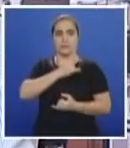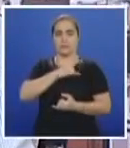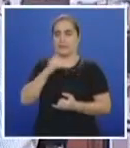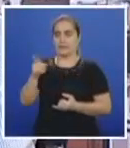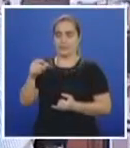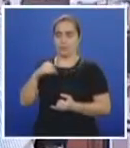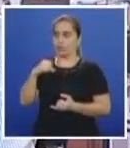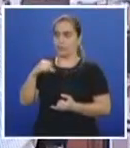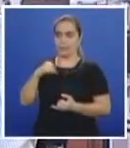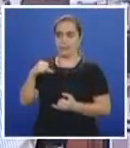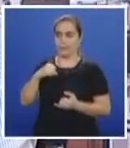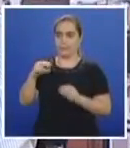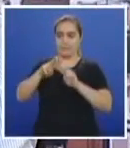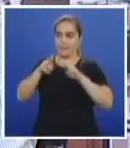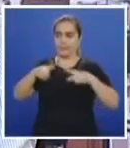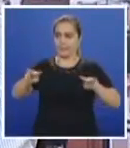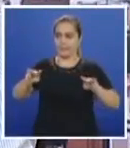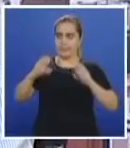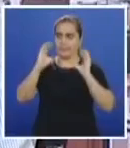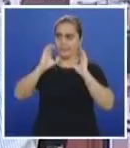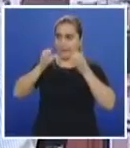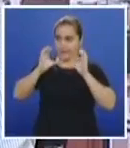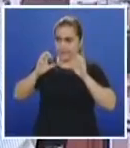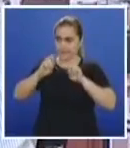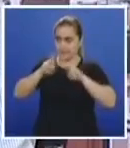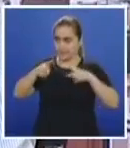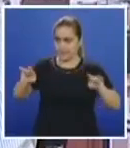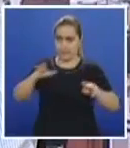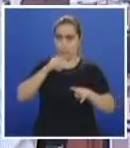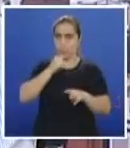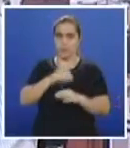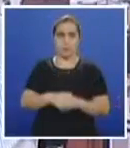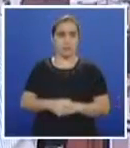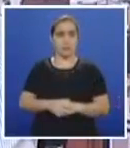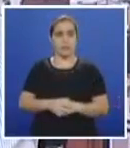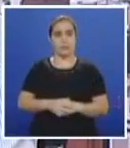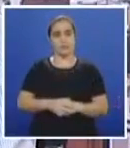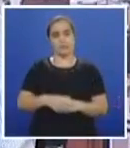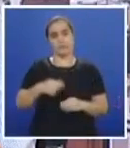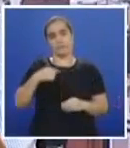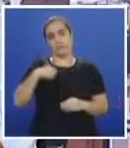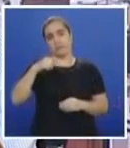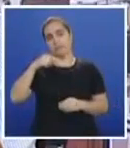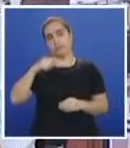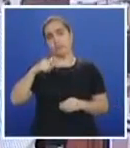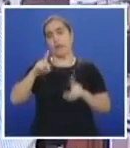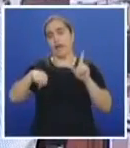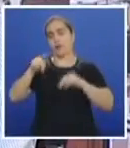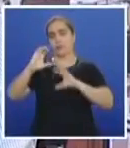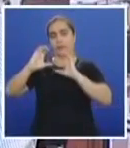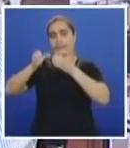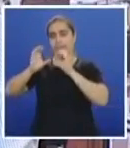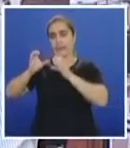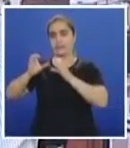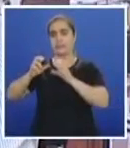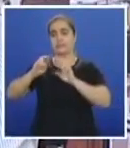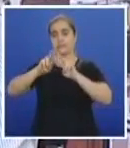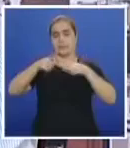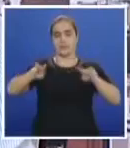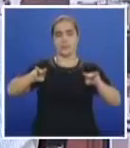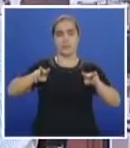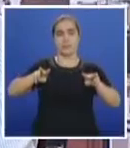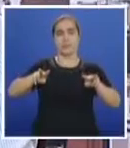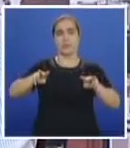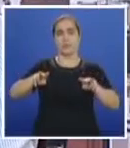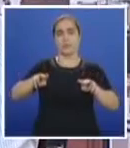contempla, pues... Ese programa. Exactamente, el programa virtual, sino que tenemos algunas clases que se hacen virtualmente y entregas